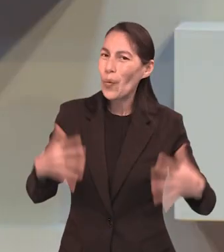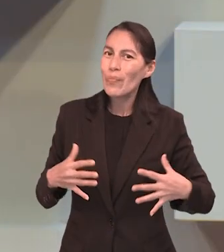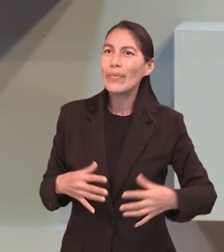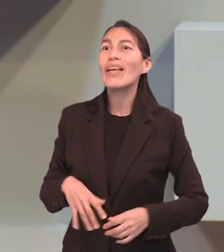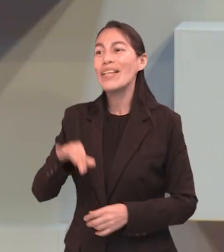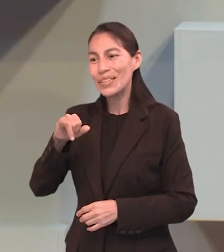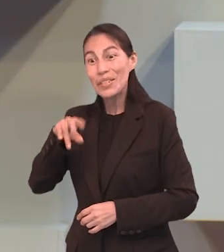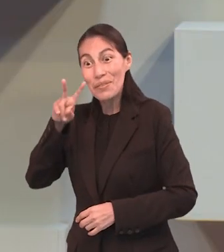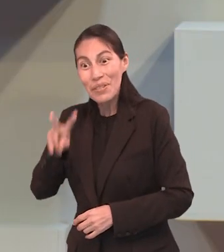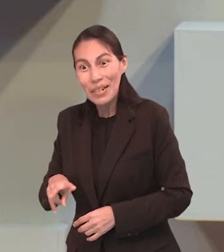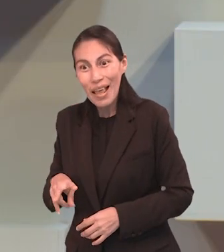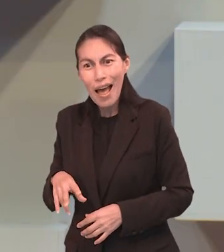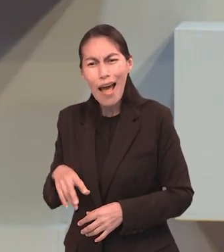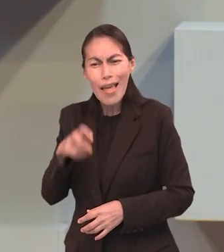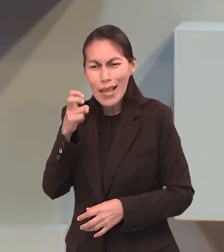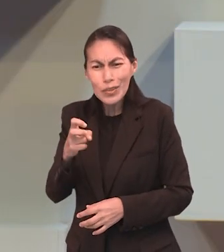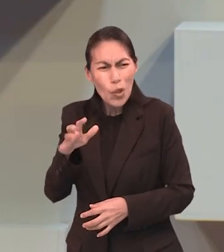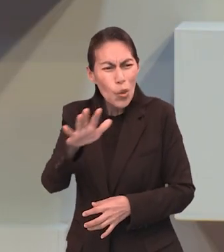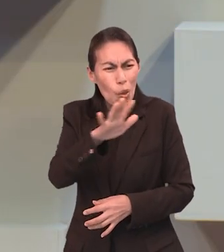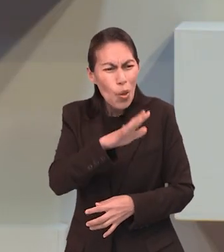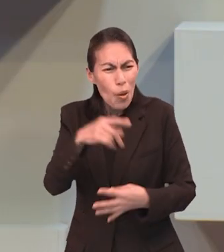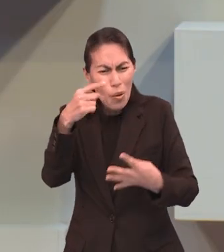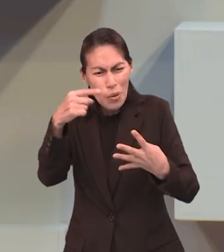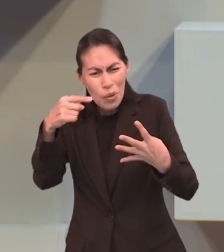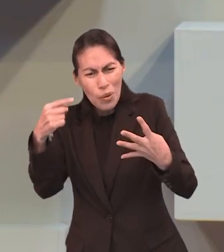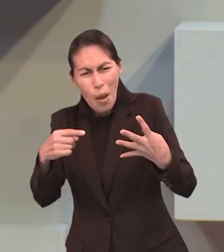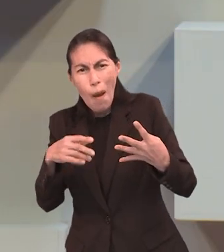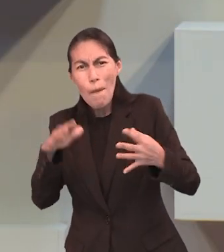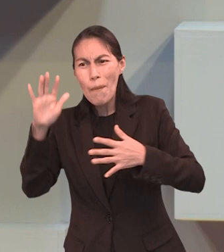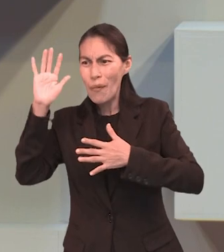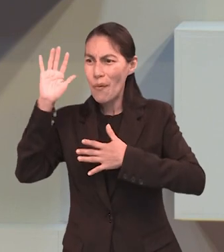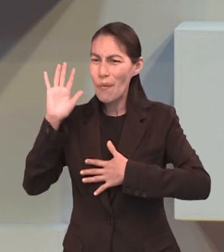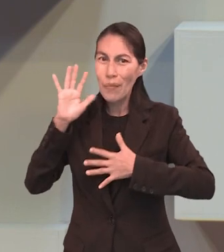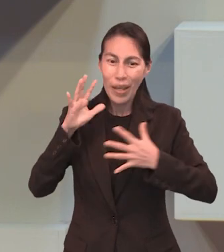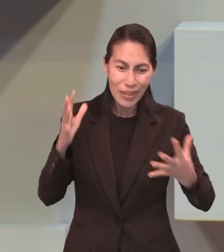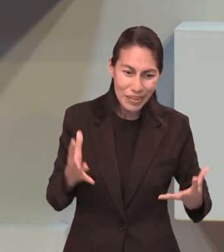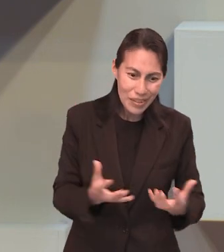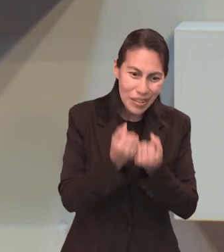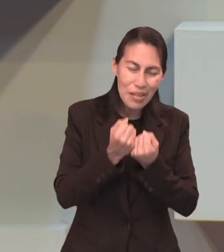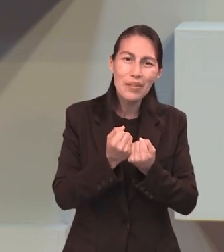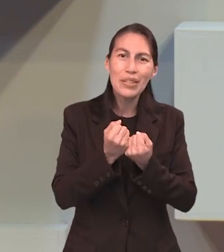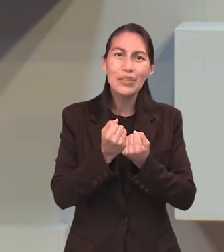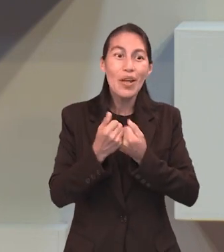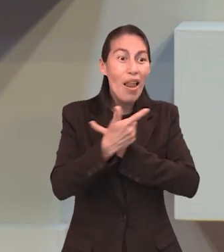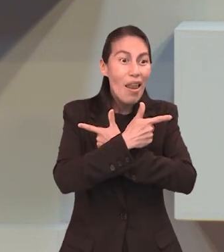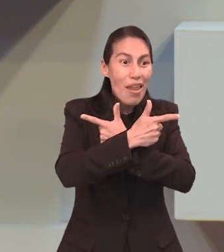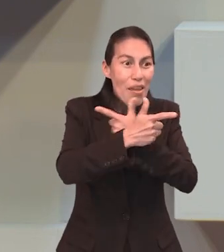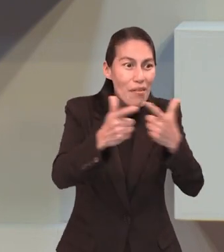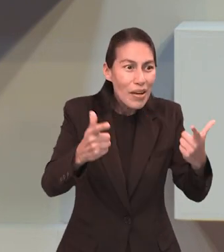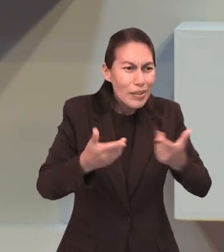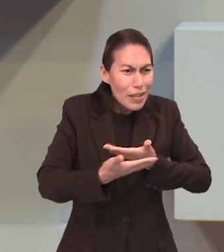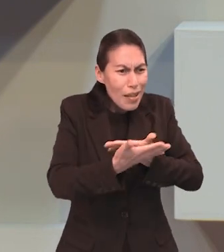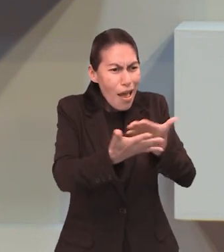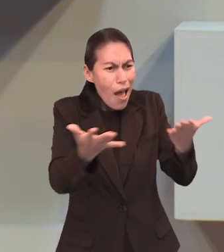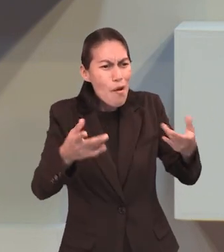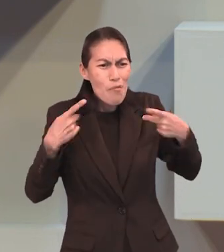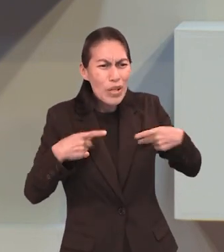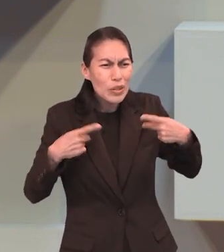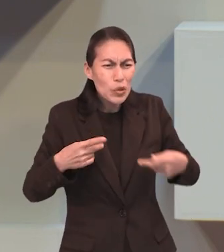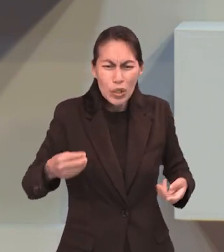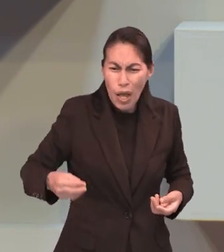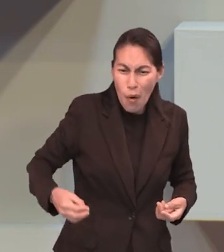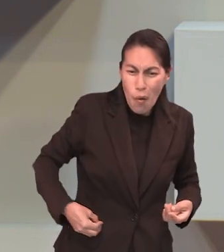Así que estos textos están llenos, ¿no es cierto?, de promesas, de salvación, de dar